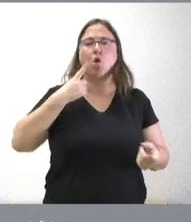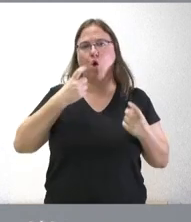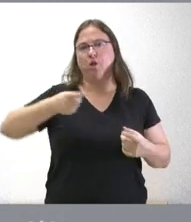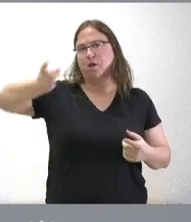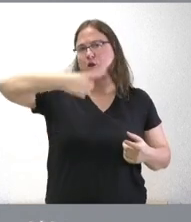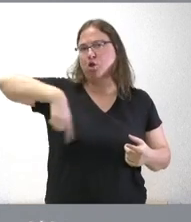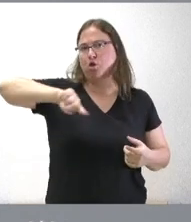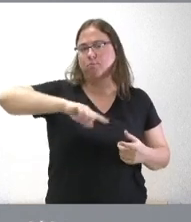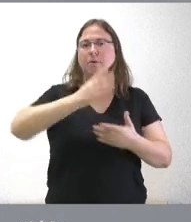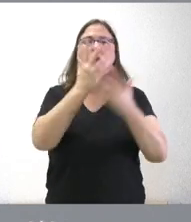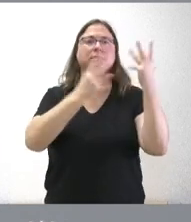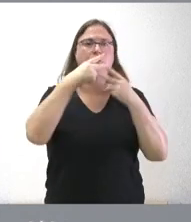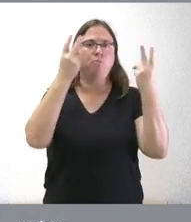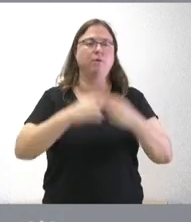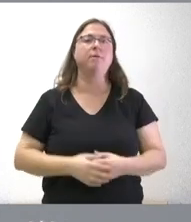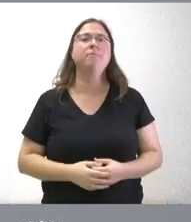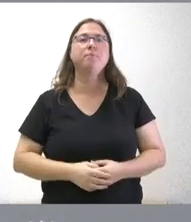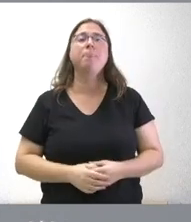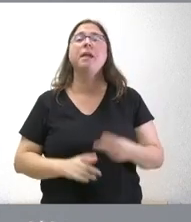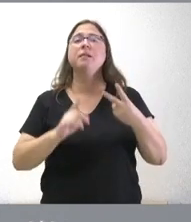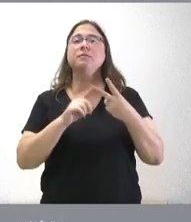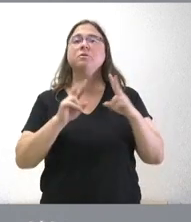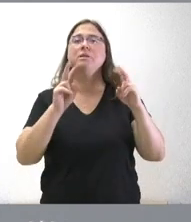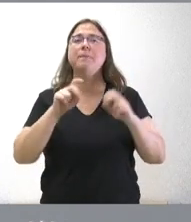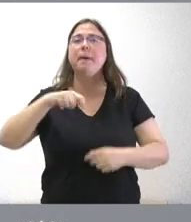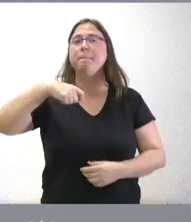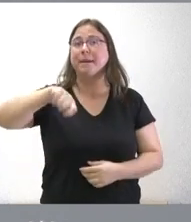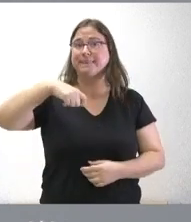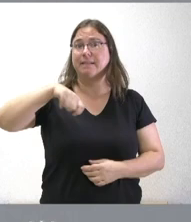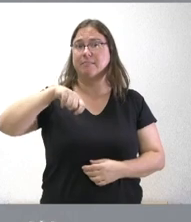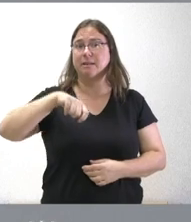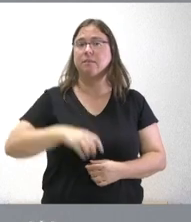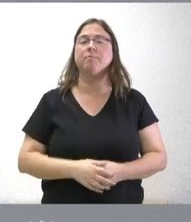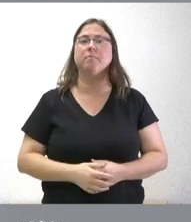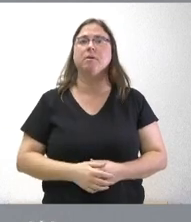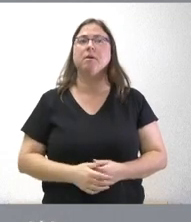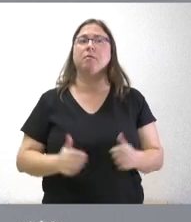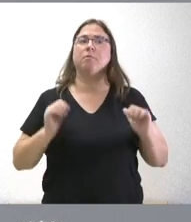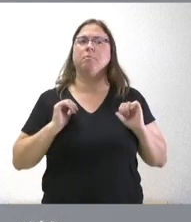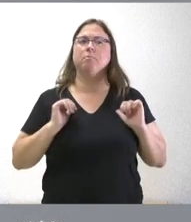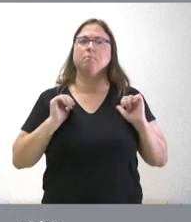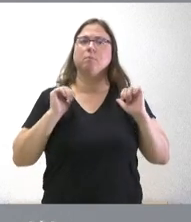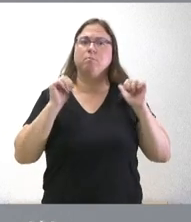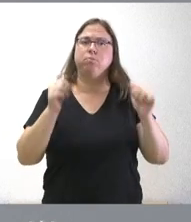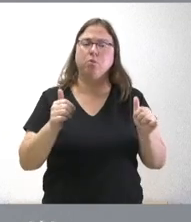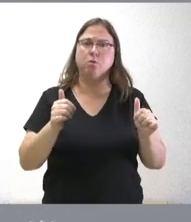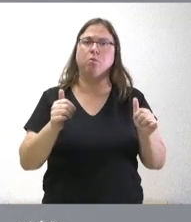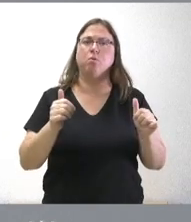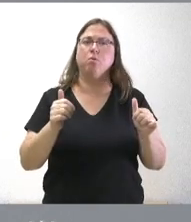que son todas estas administraciones públicas en segundo lugar el presidente ha iniciado sus